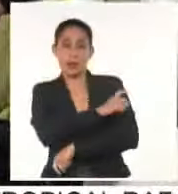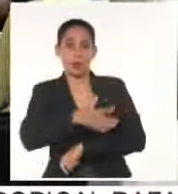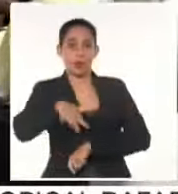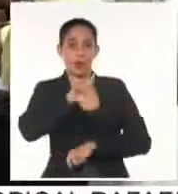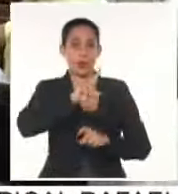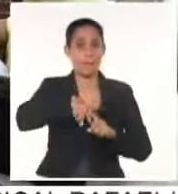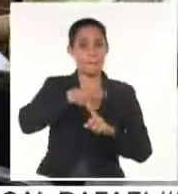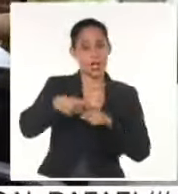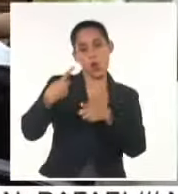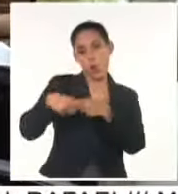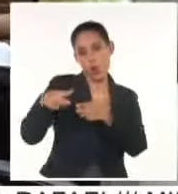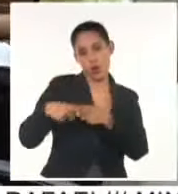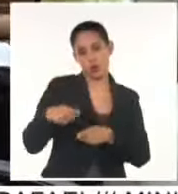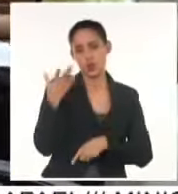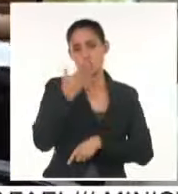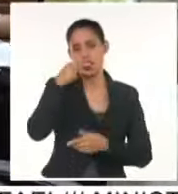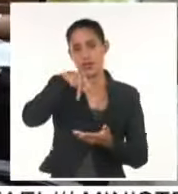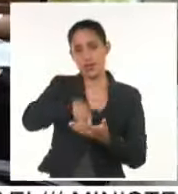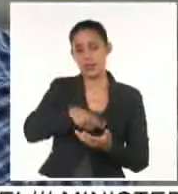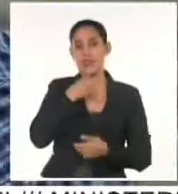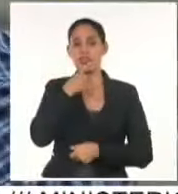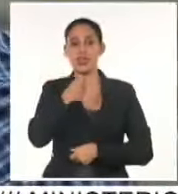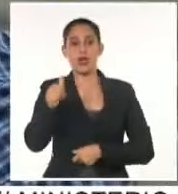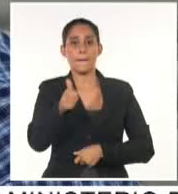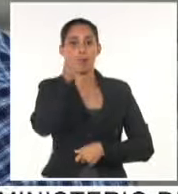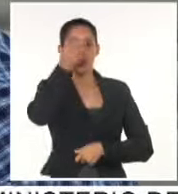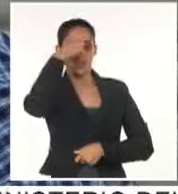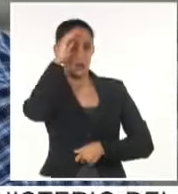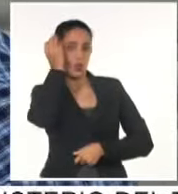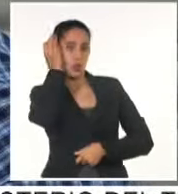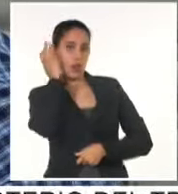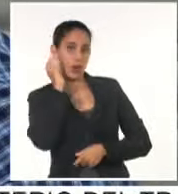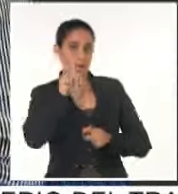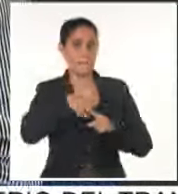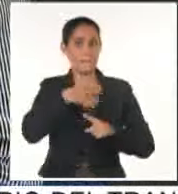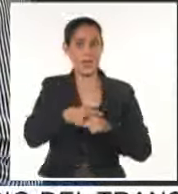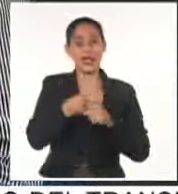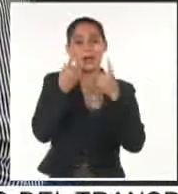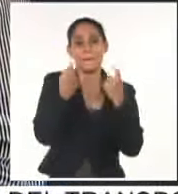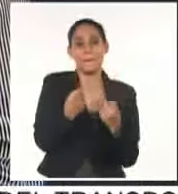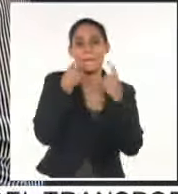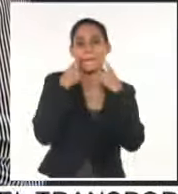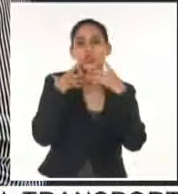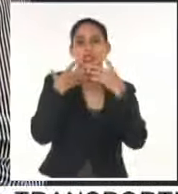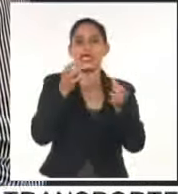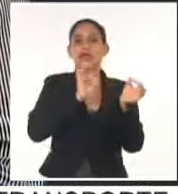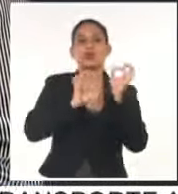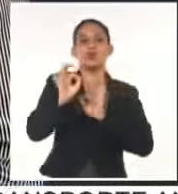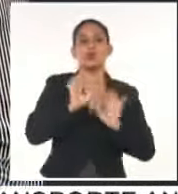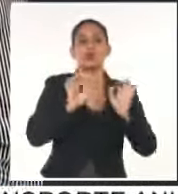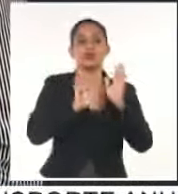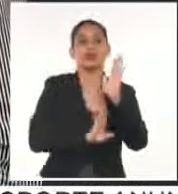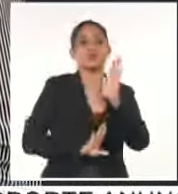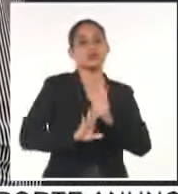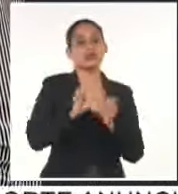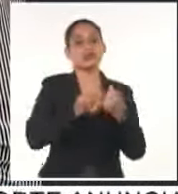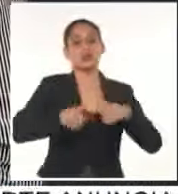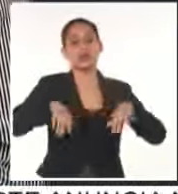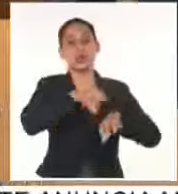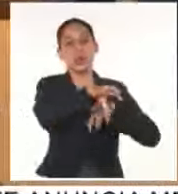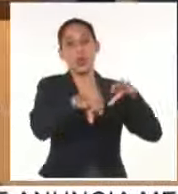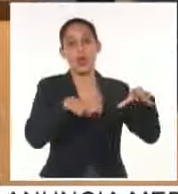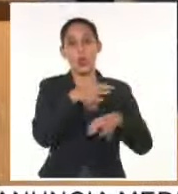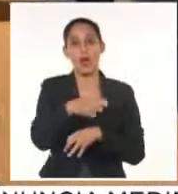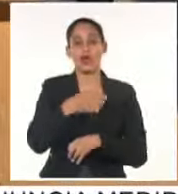llamó el presidente cubano. En particular, insistió en la necesidad de incrementar las acciones de protección en las zonas de riesgo y de difícil